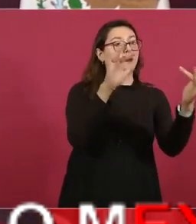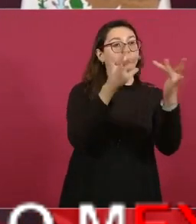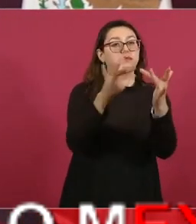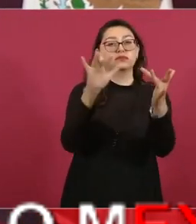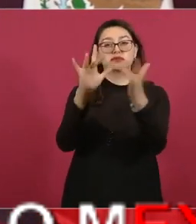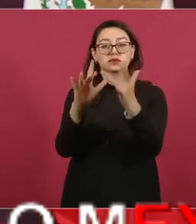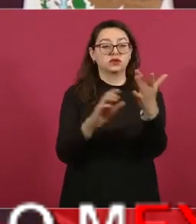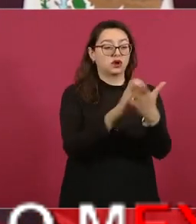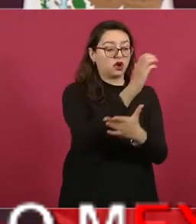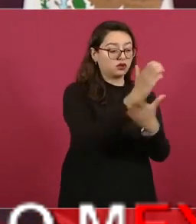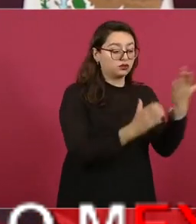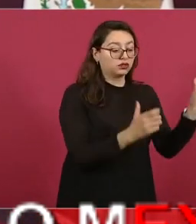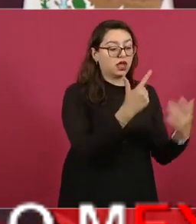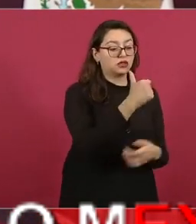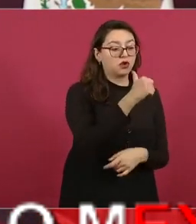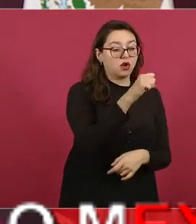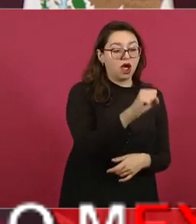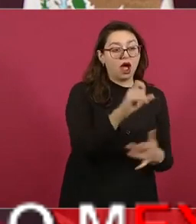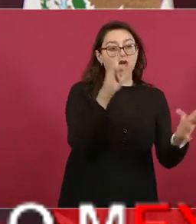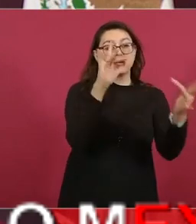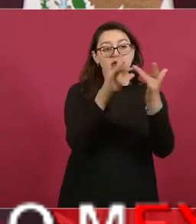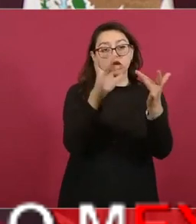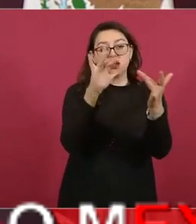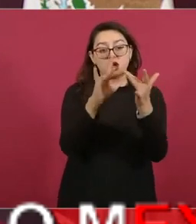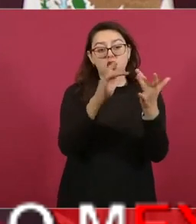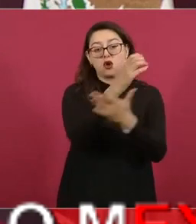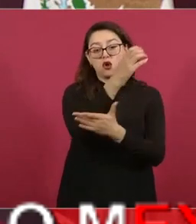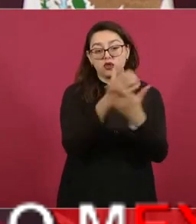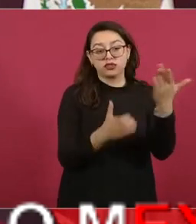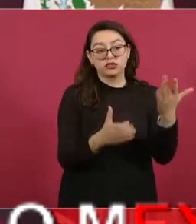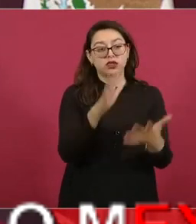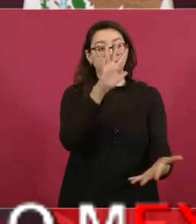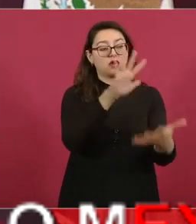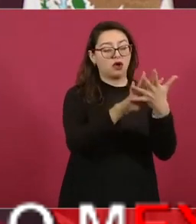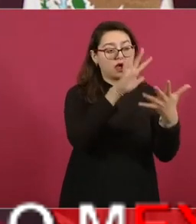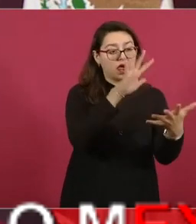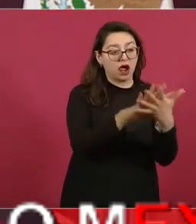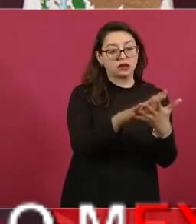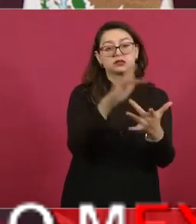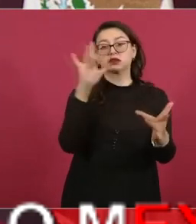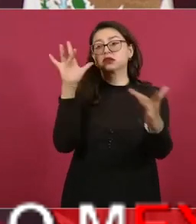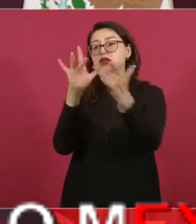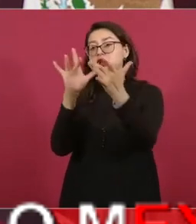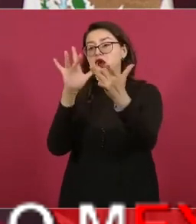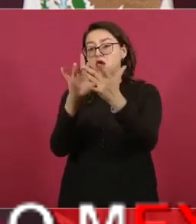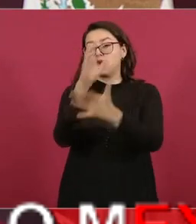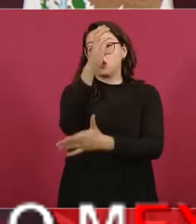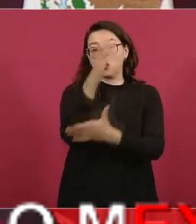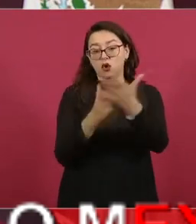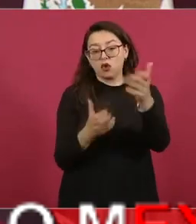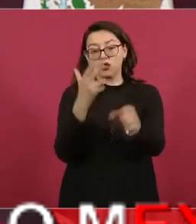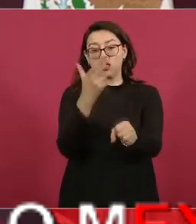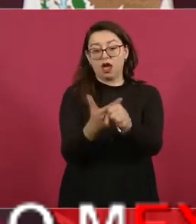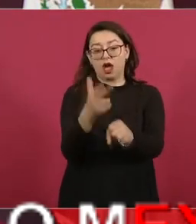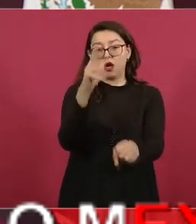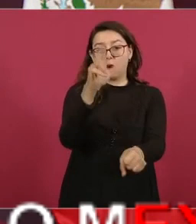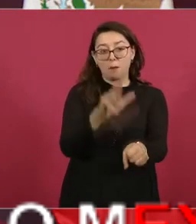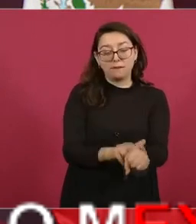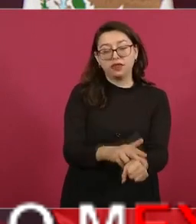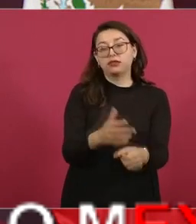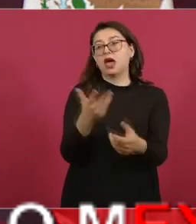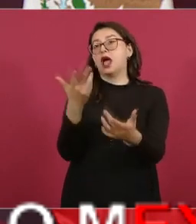estamos haciendo con los hospitales que